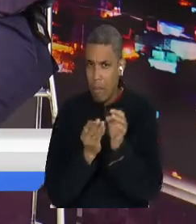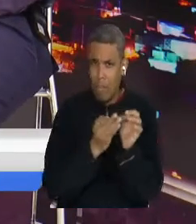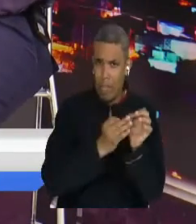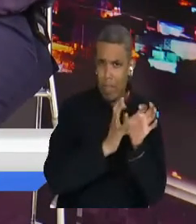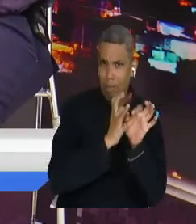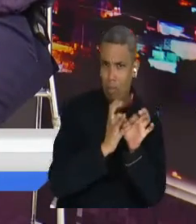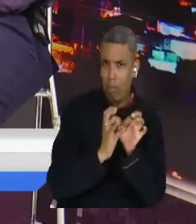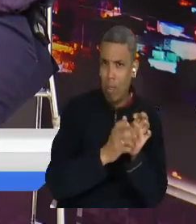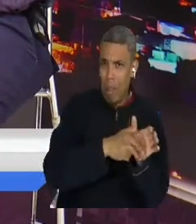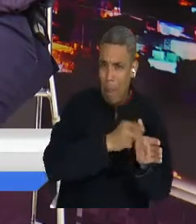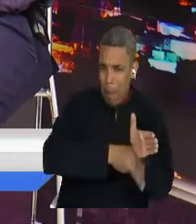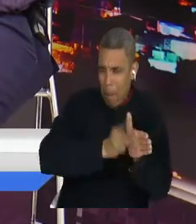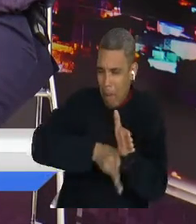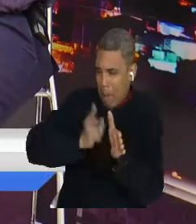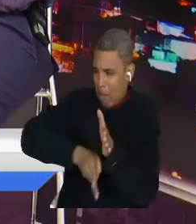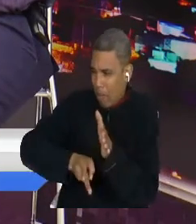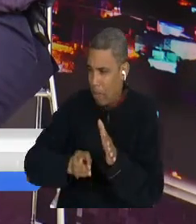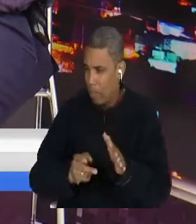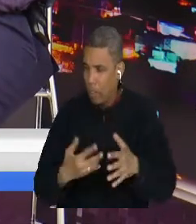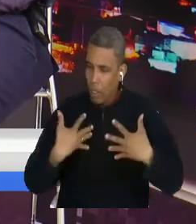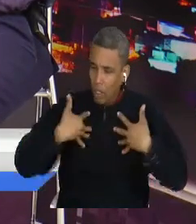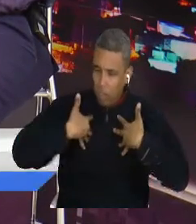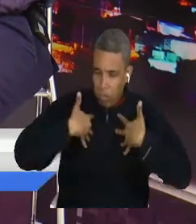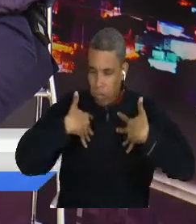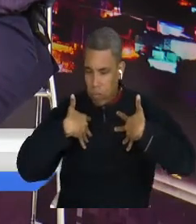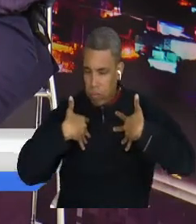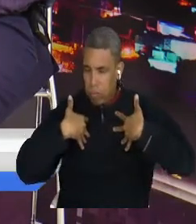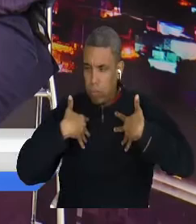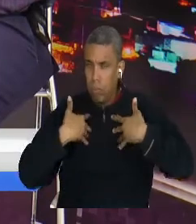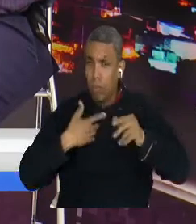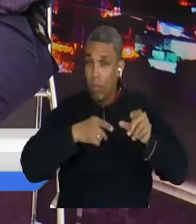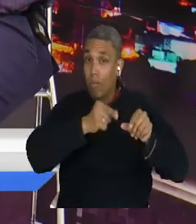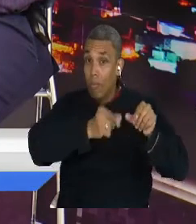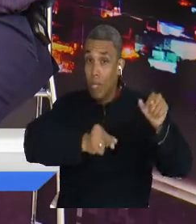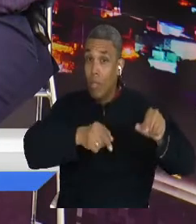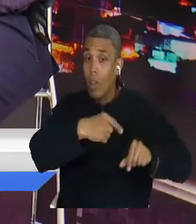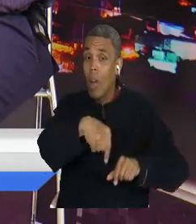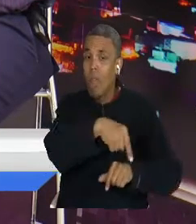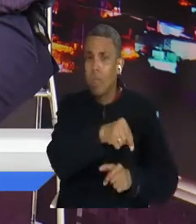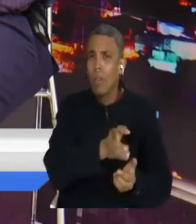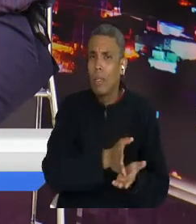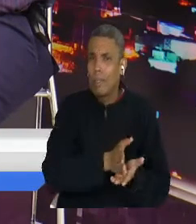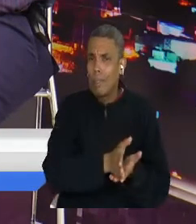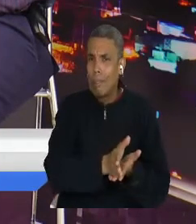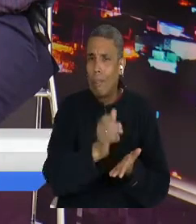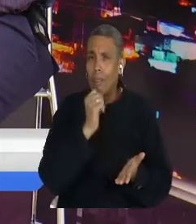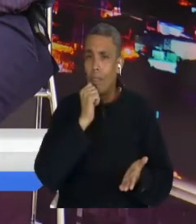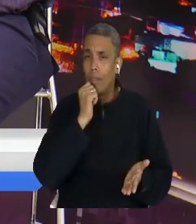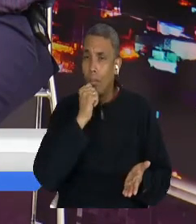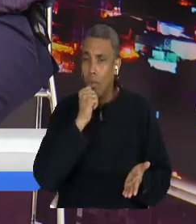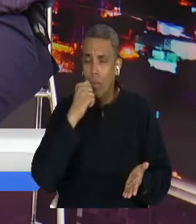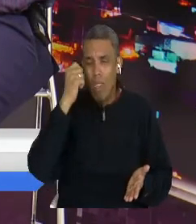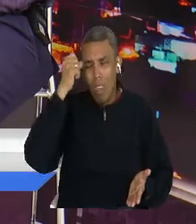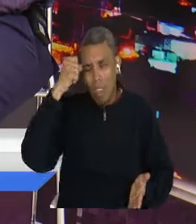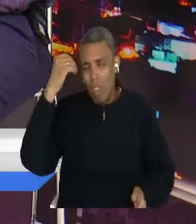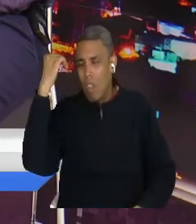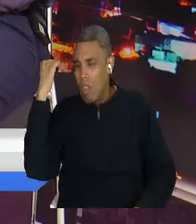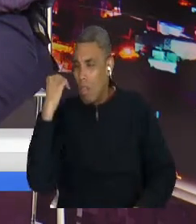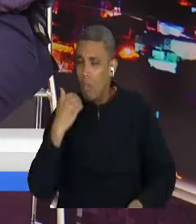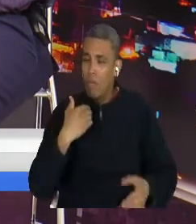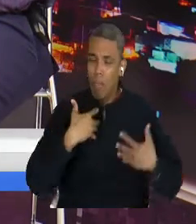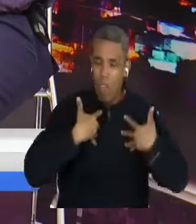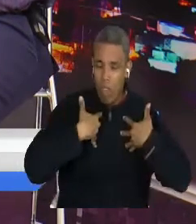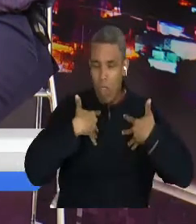Acerradio hace unos días, de cómo la presencia cada vez de mayor incidencia